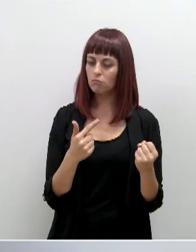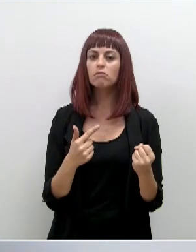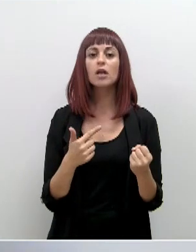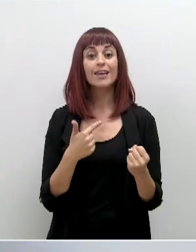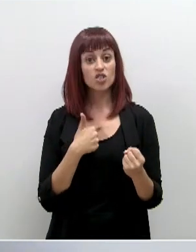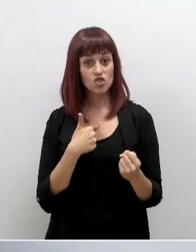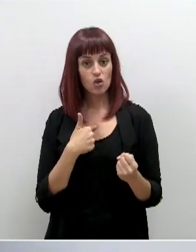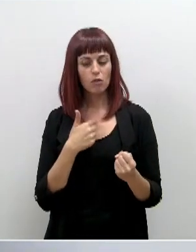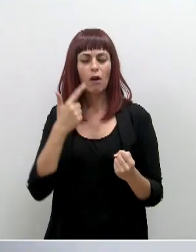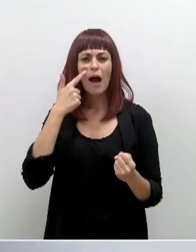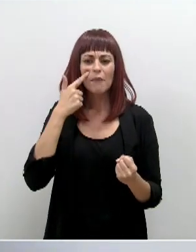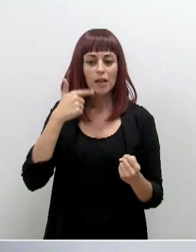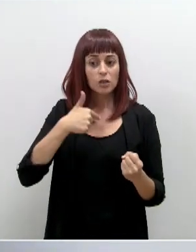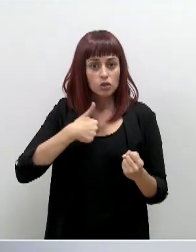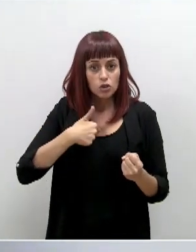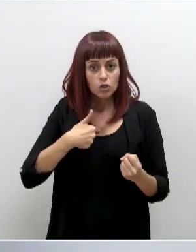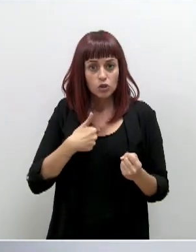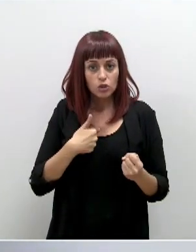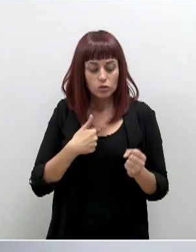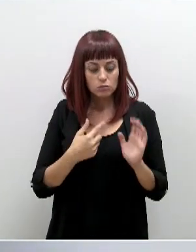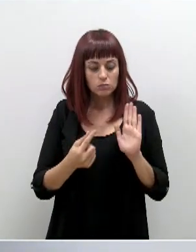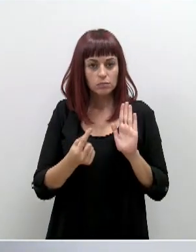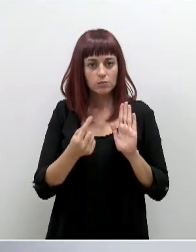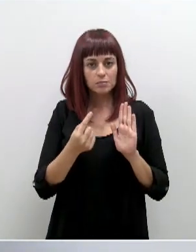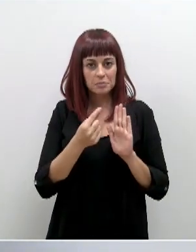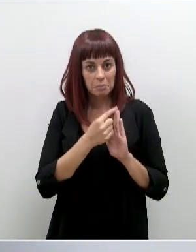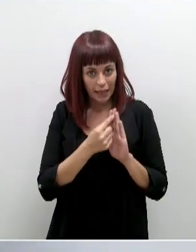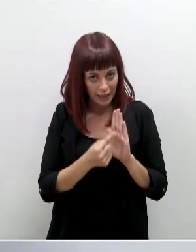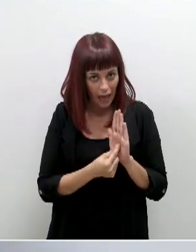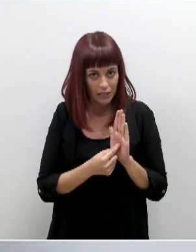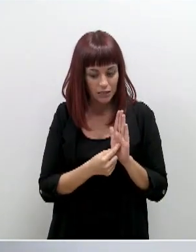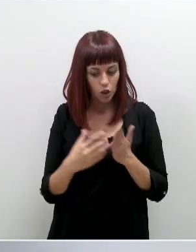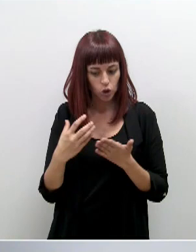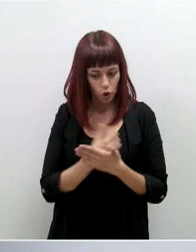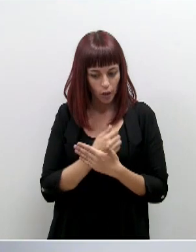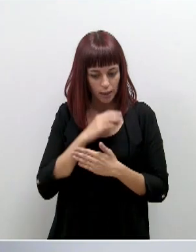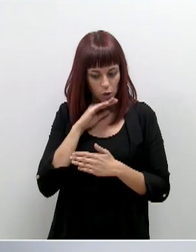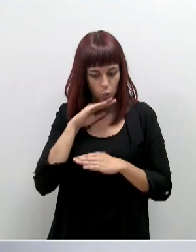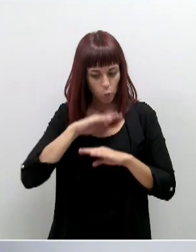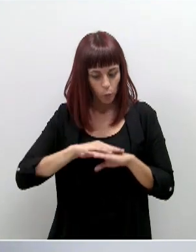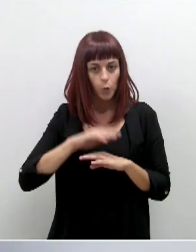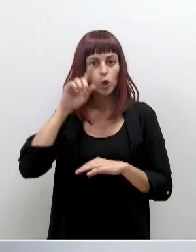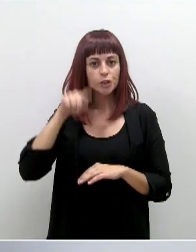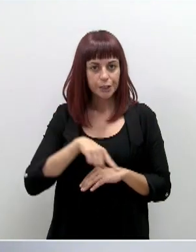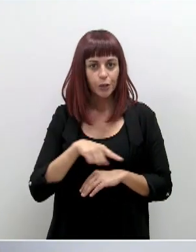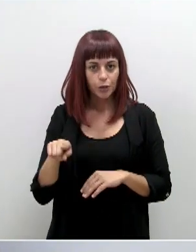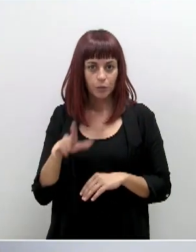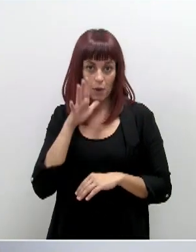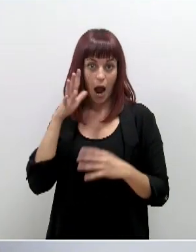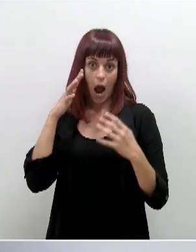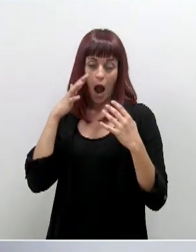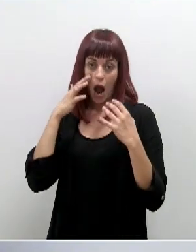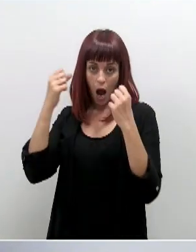yo personalmente cumplía todas y cada una de las medidas establecidas por las autoridades sanitarias.